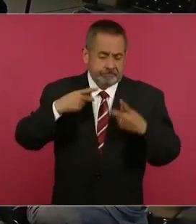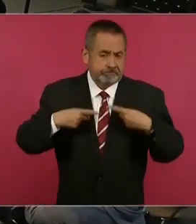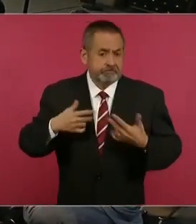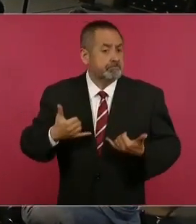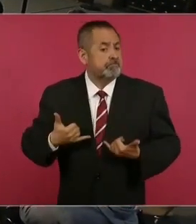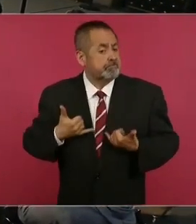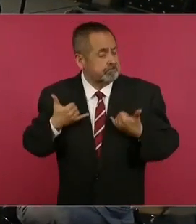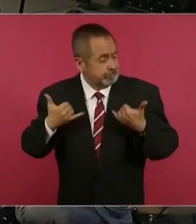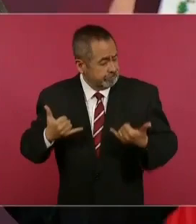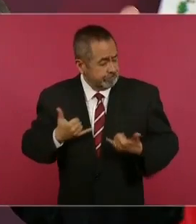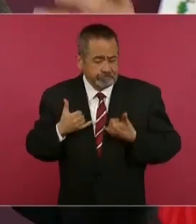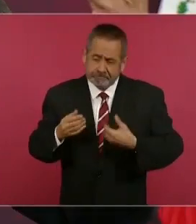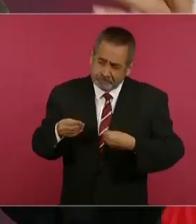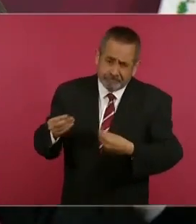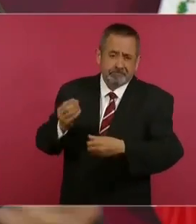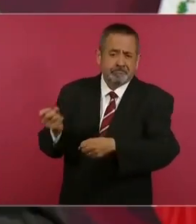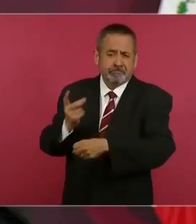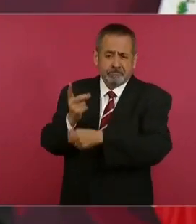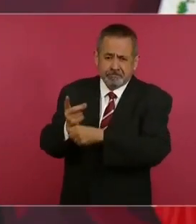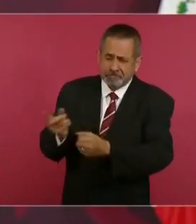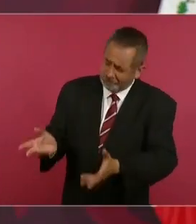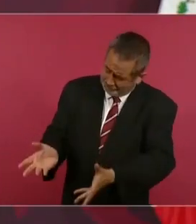jóvenes, hay que darles oportunidades a los jóvenes. Gracias.